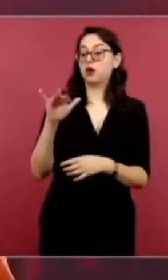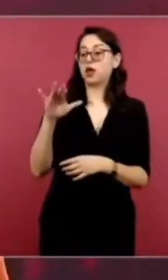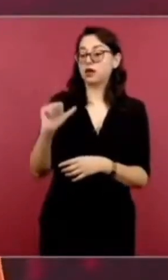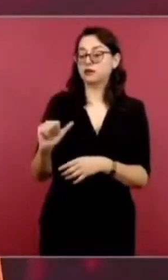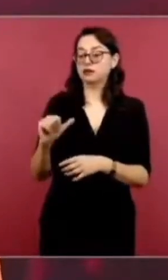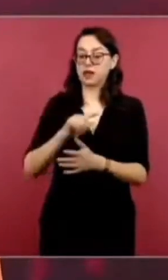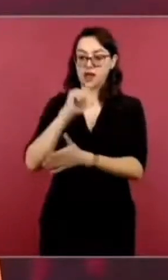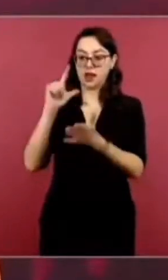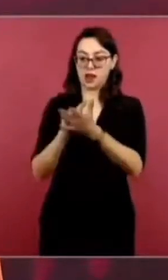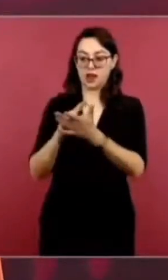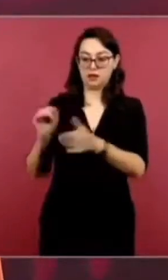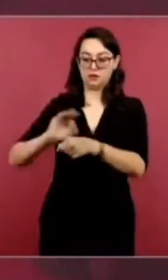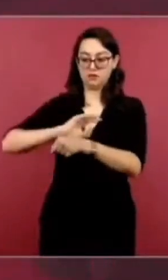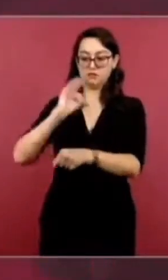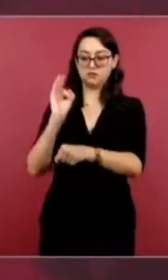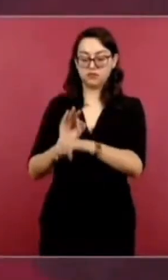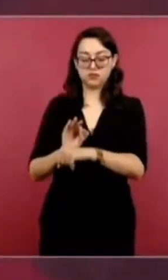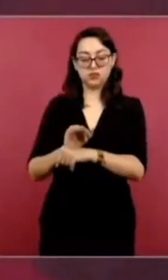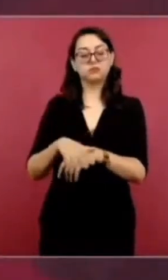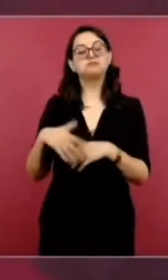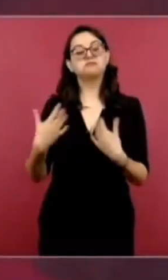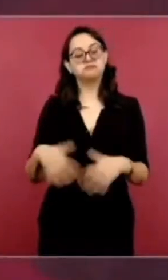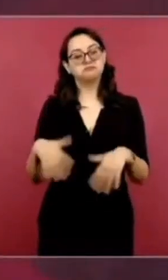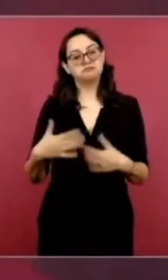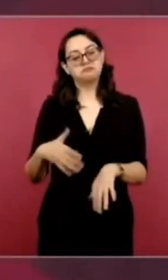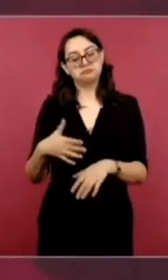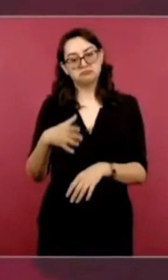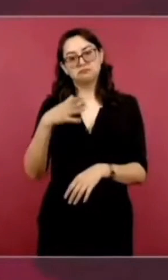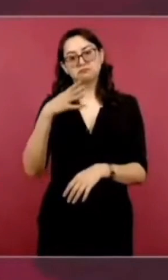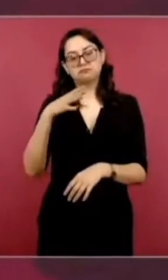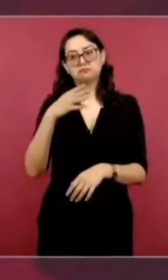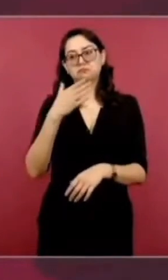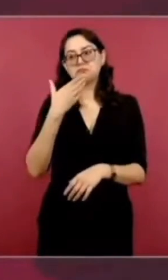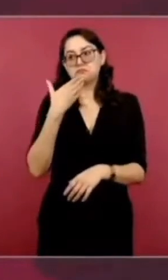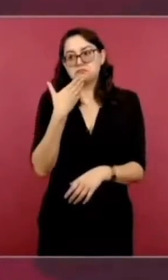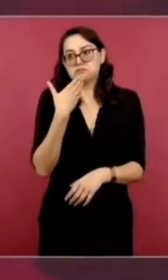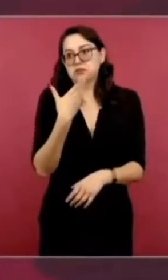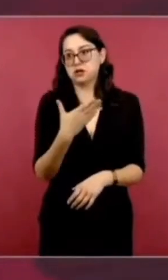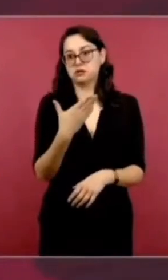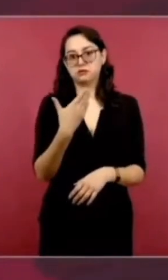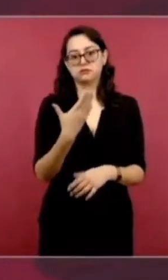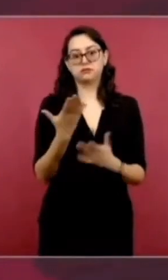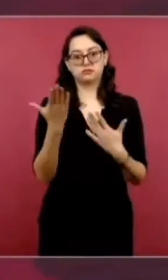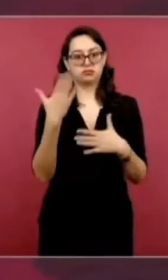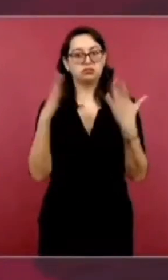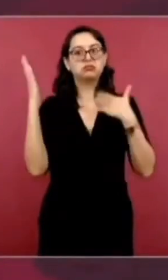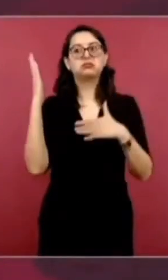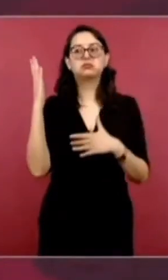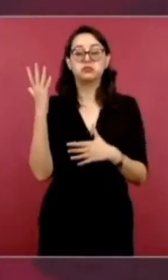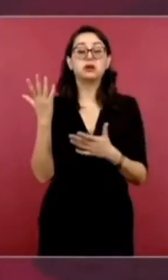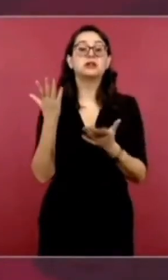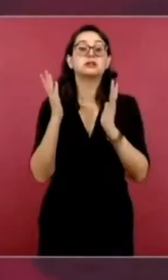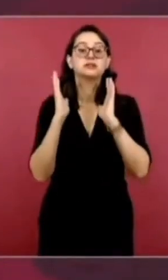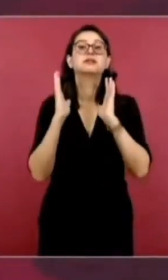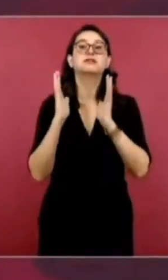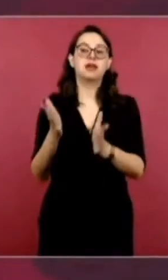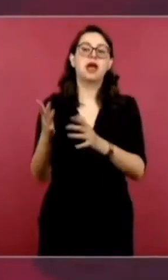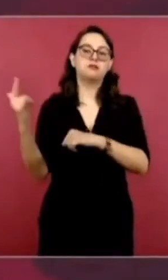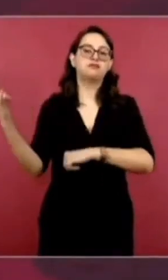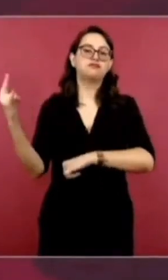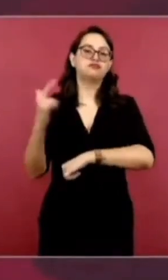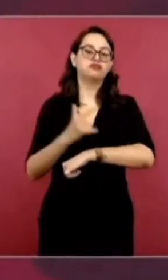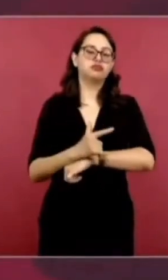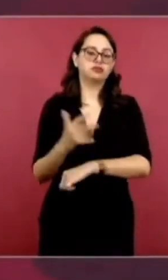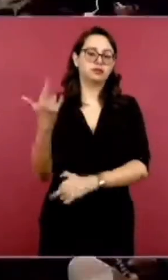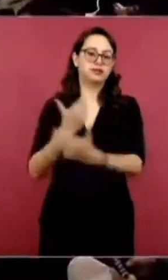Derecho. Fue una gira exitosa y finalmente ya está nuestro presidente en territorio